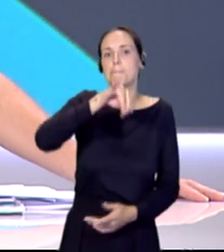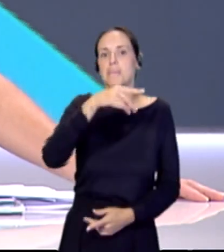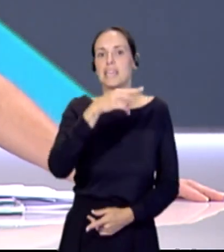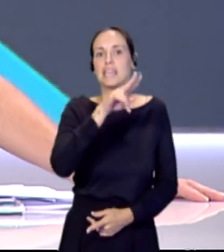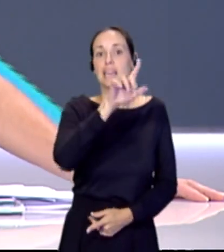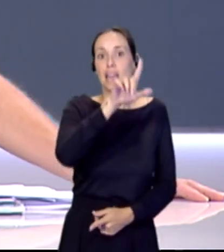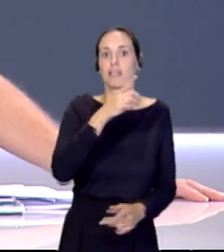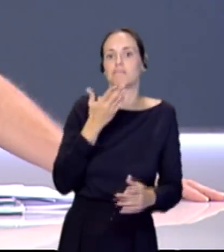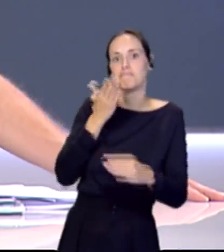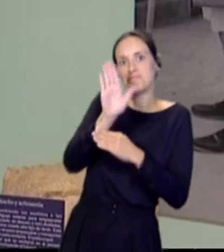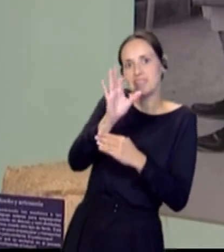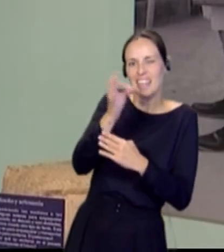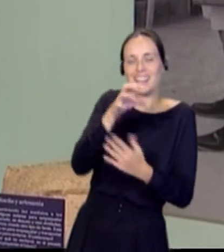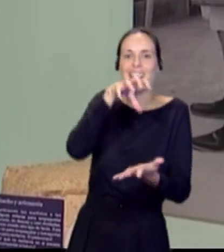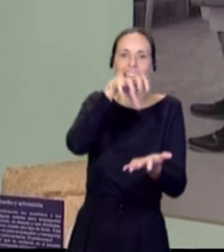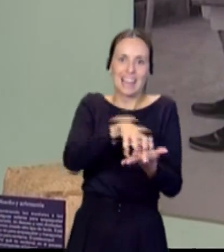de la Miel de Palma.